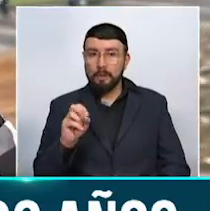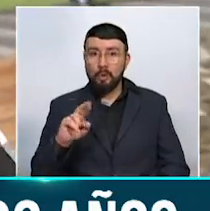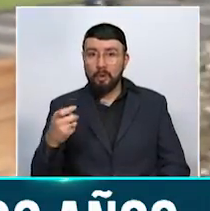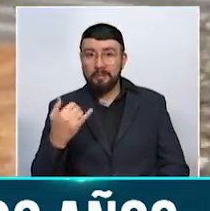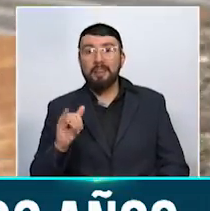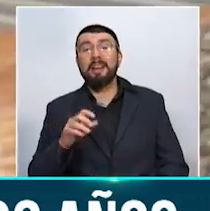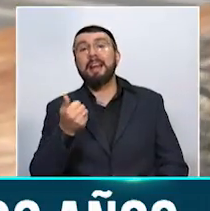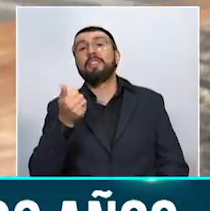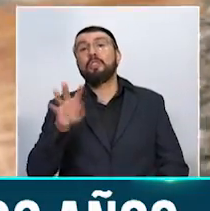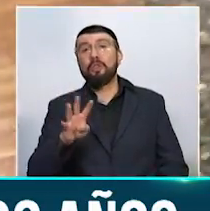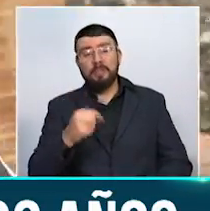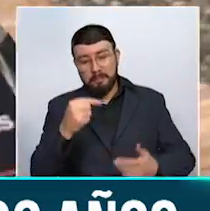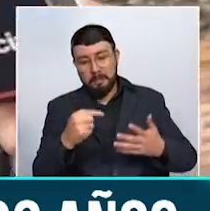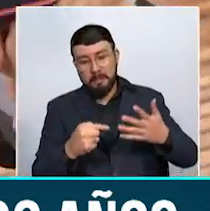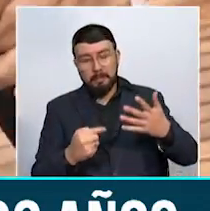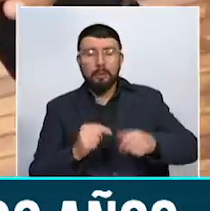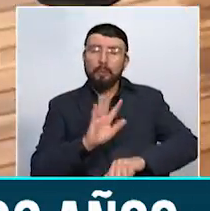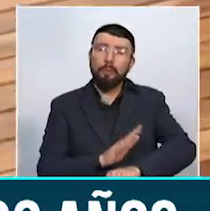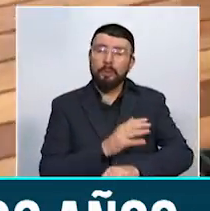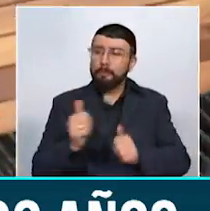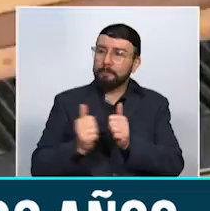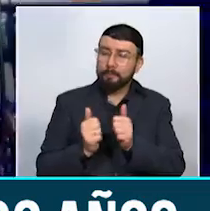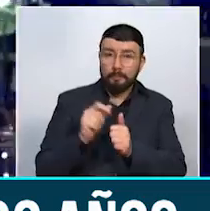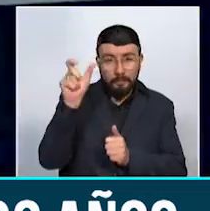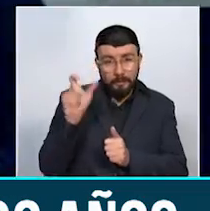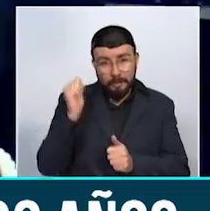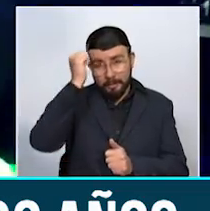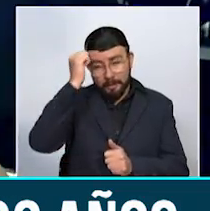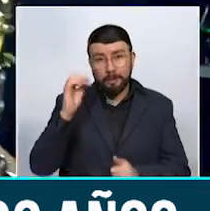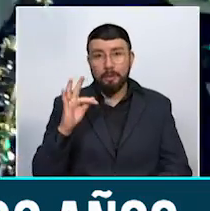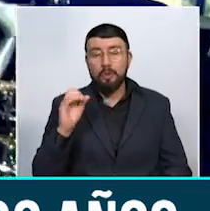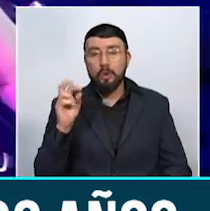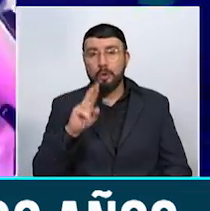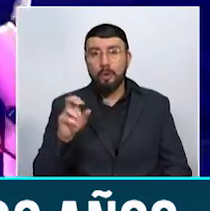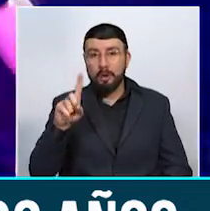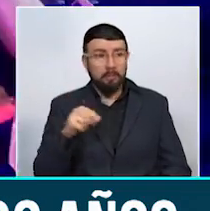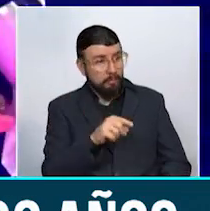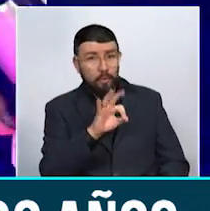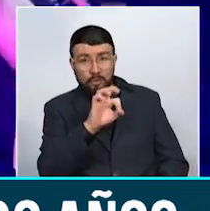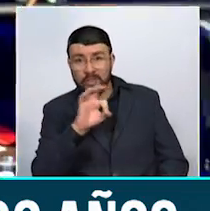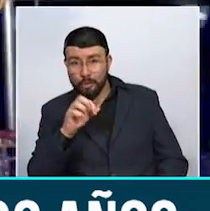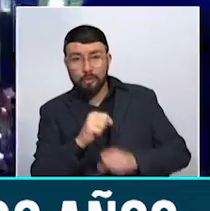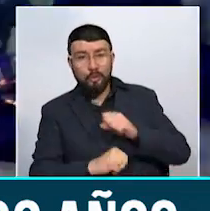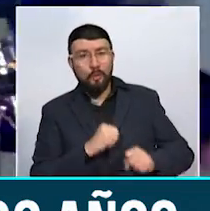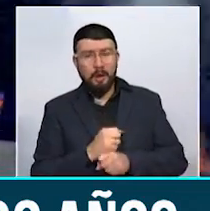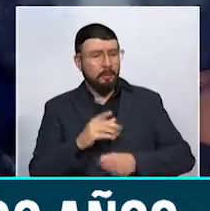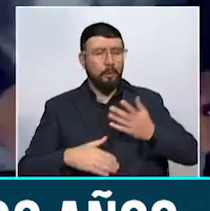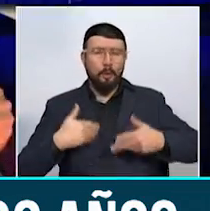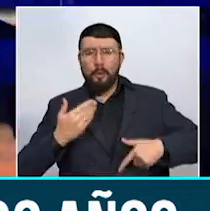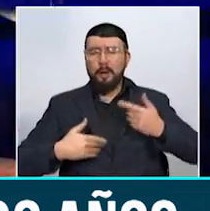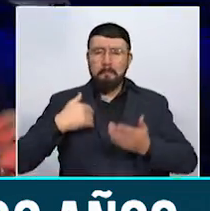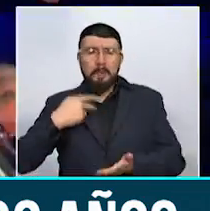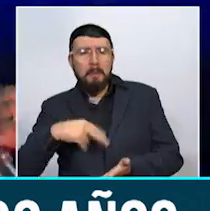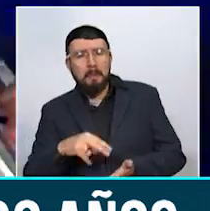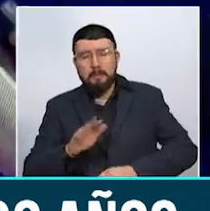temas con la orquesta Combo Ideal con el maestro Yalit Monsalve Torres. Llegar a sus 88 años con tanta energía para bailar y cantar